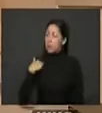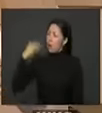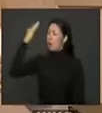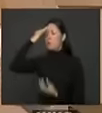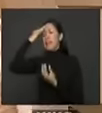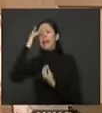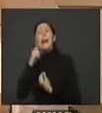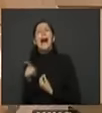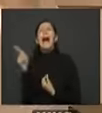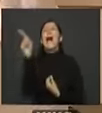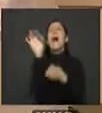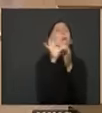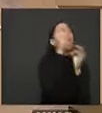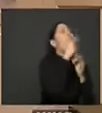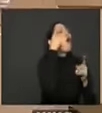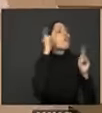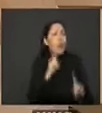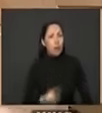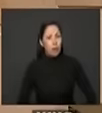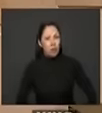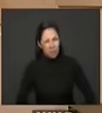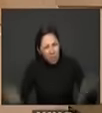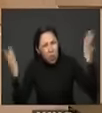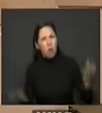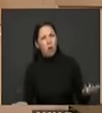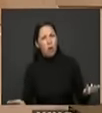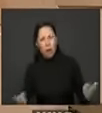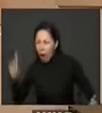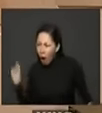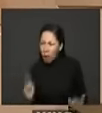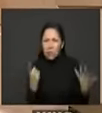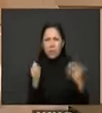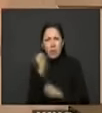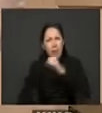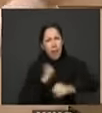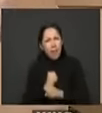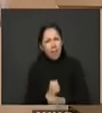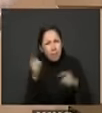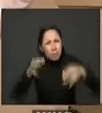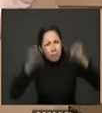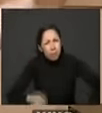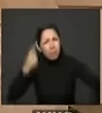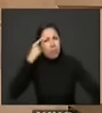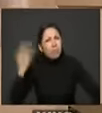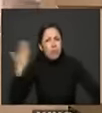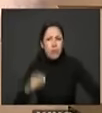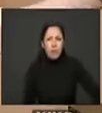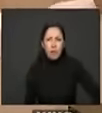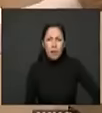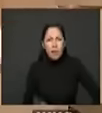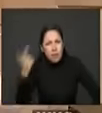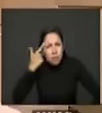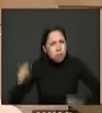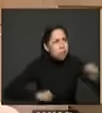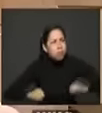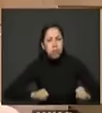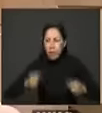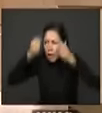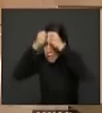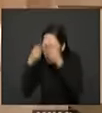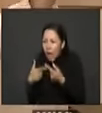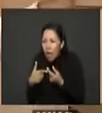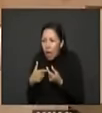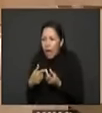equivocada pero además fracasada durante 60 años porque si alguno de los esfuerzos de llevar el Estado a las